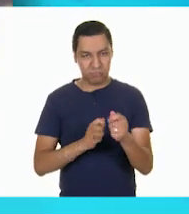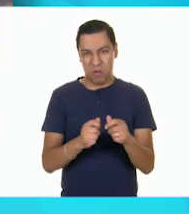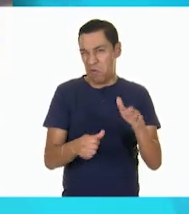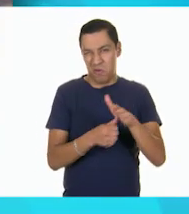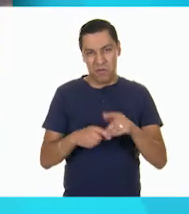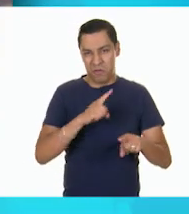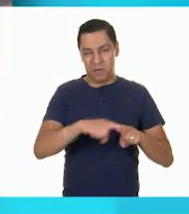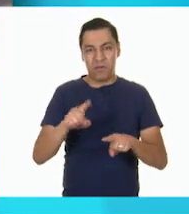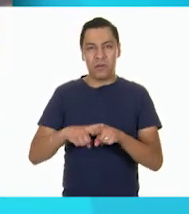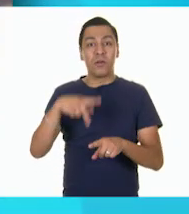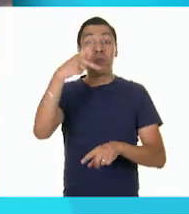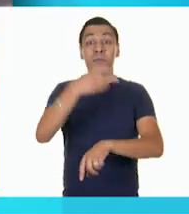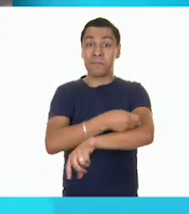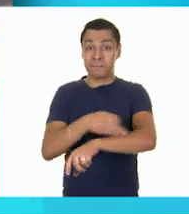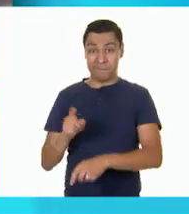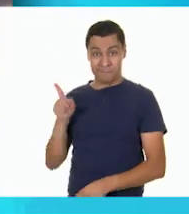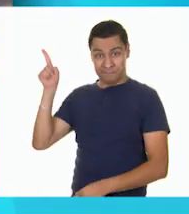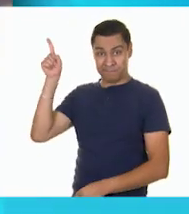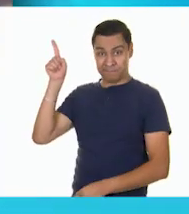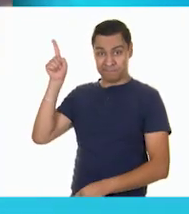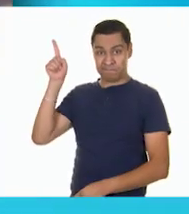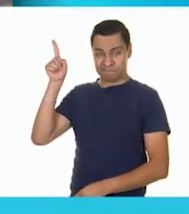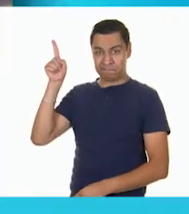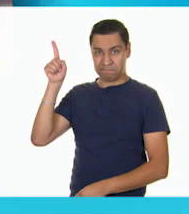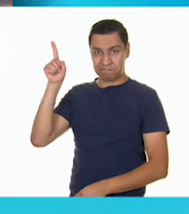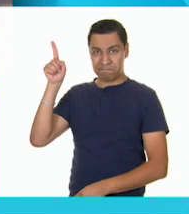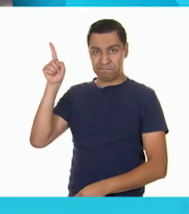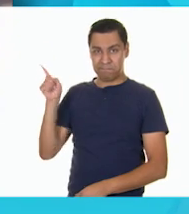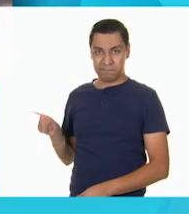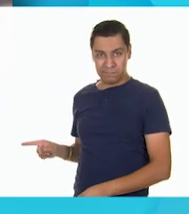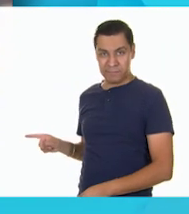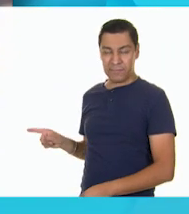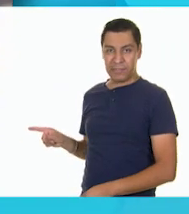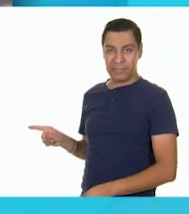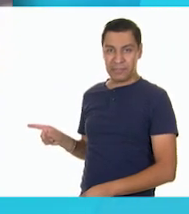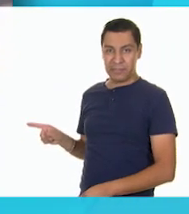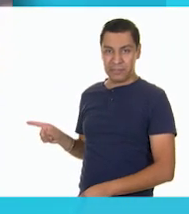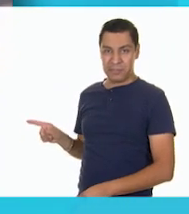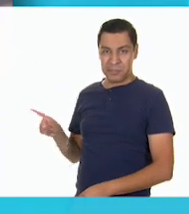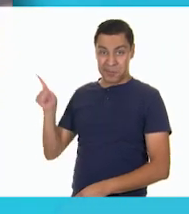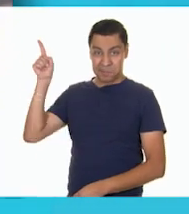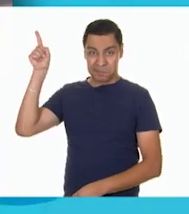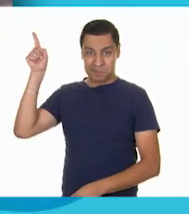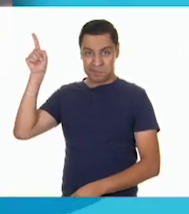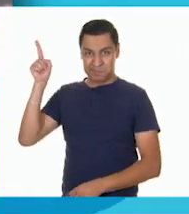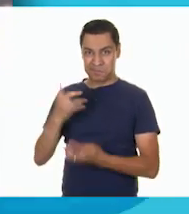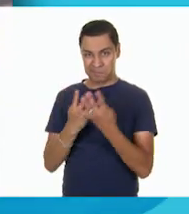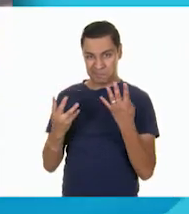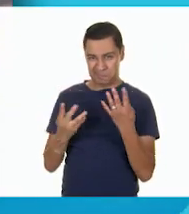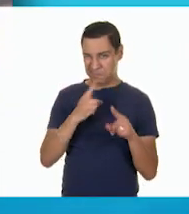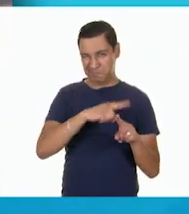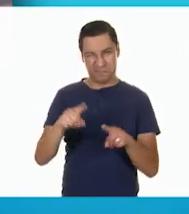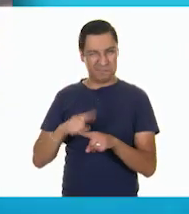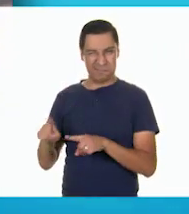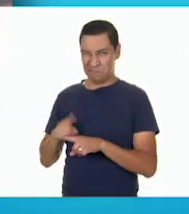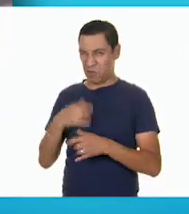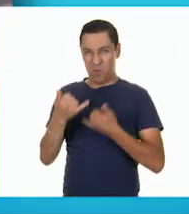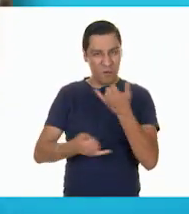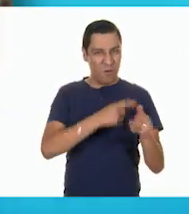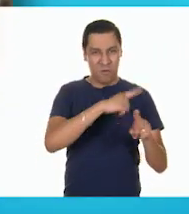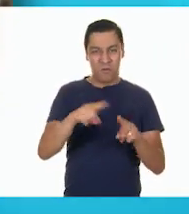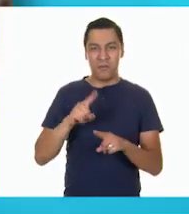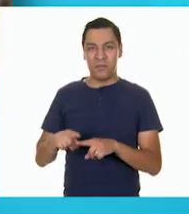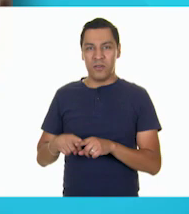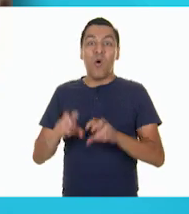que vives, puedes jugar damas chinas, puedes jugar ajedrez, puedes jugar dominó, cartas, maratón para niños, etc.